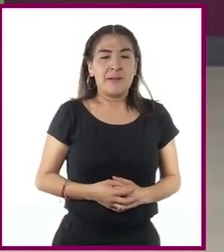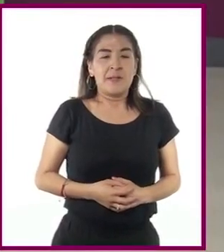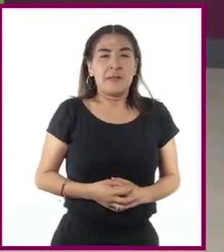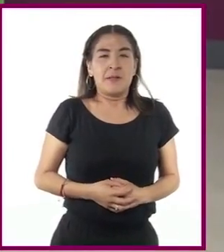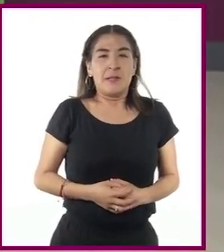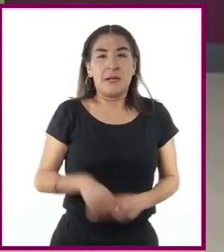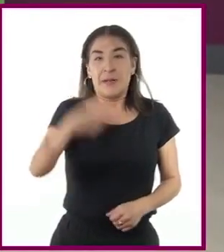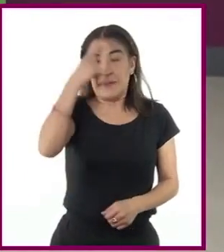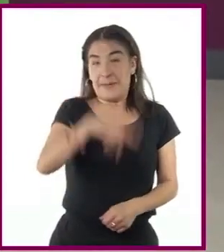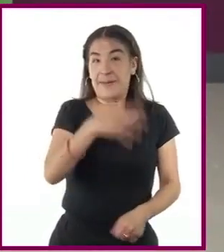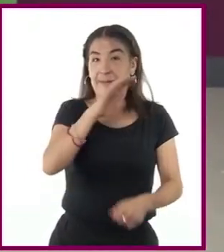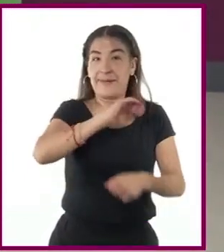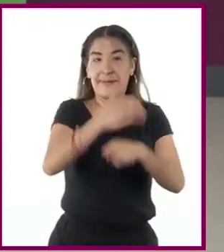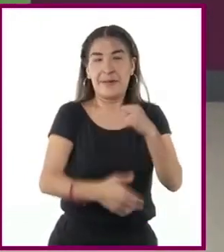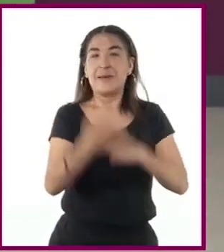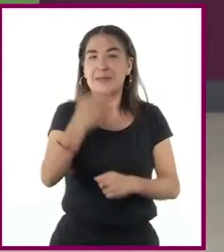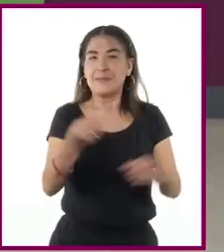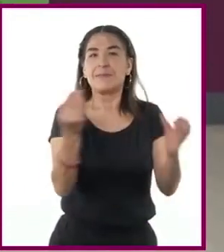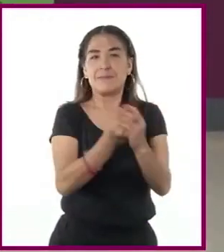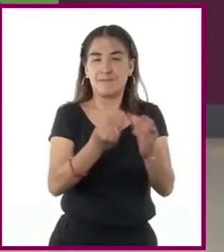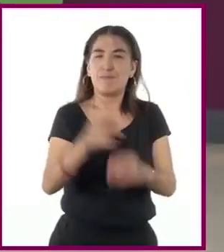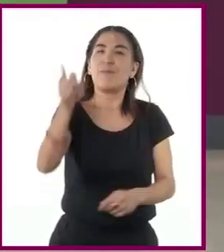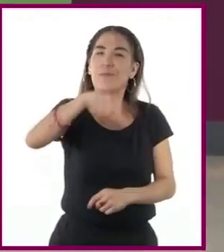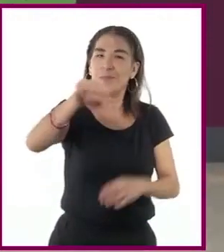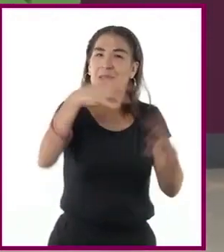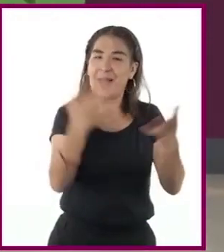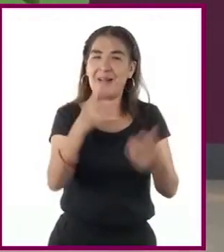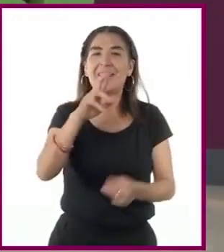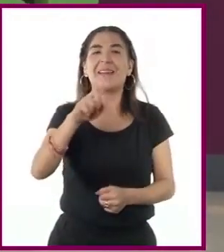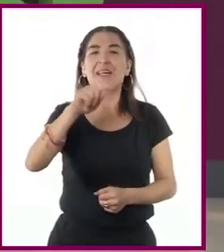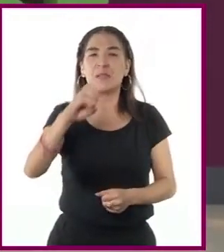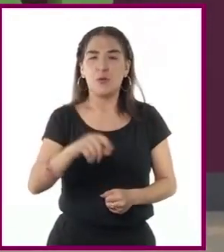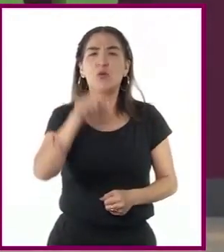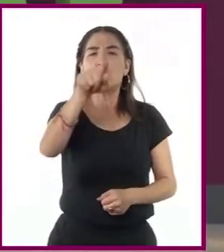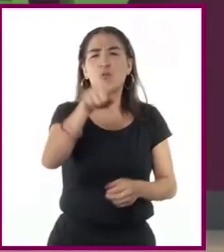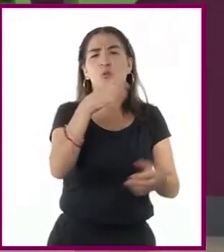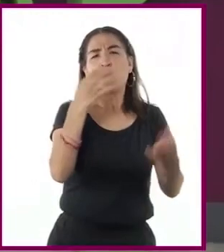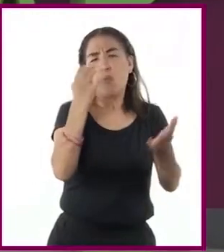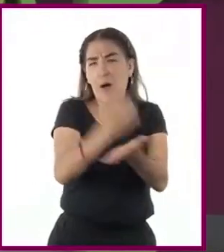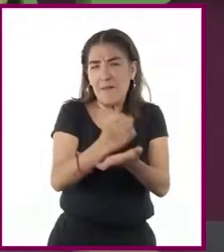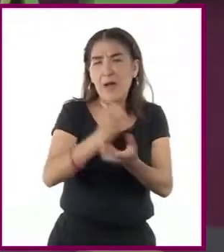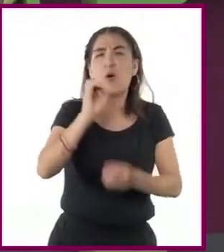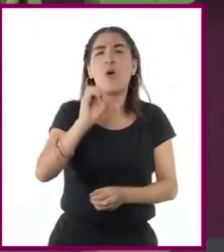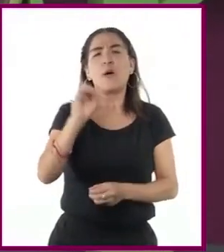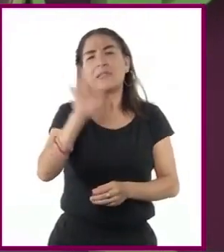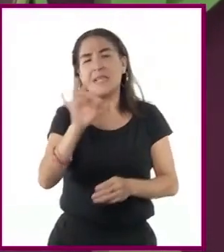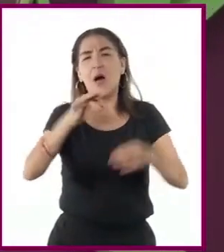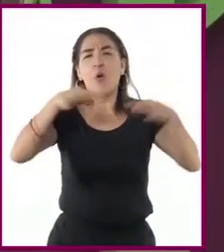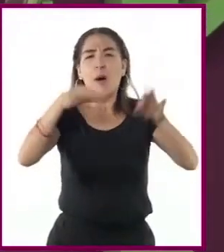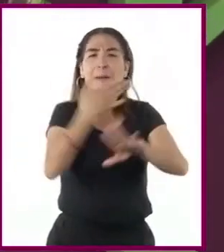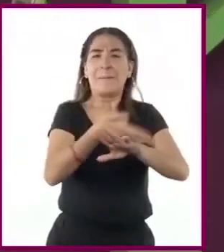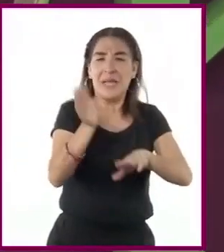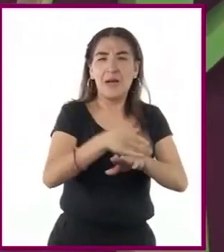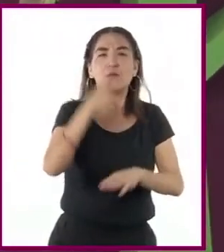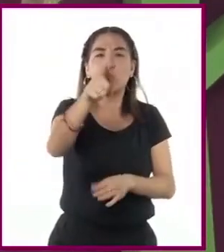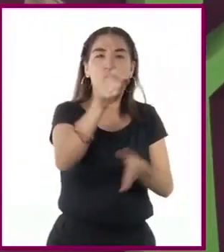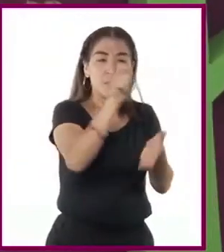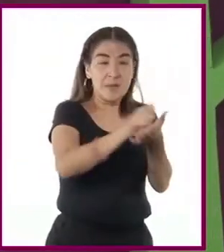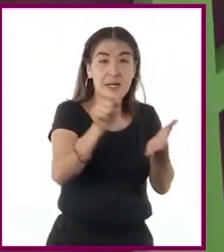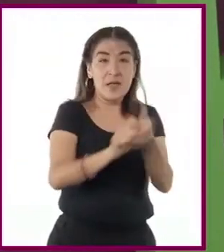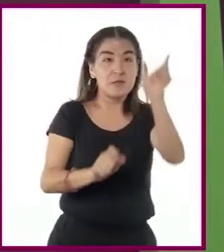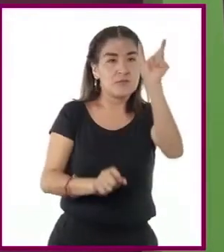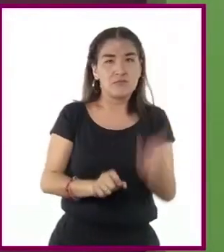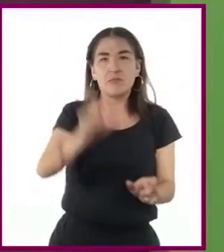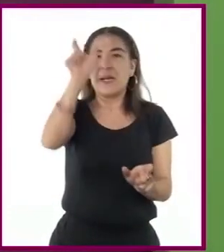Para concluir esta sesión, les propongo el siguiente reto. En Hojas Blancas o su cuaderno, elaboren un cuadro de dos columnas. En la